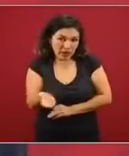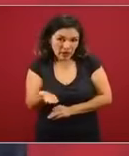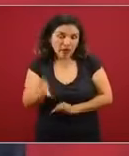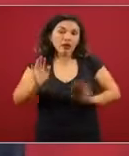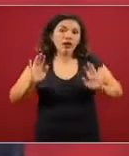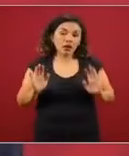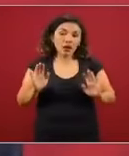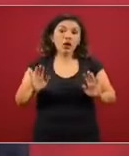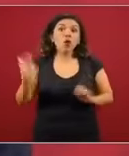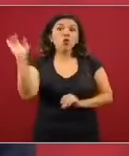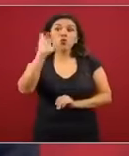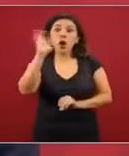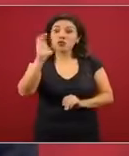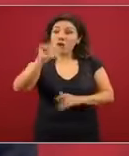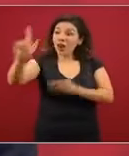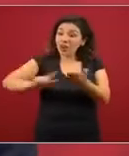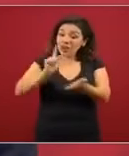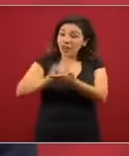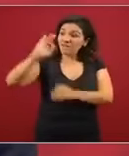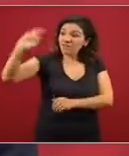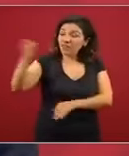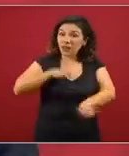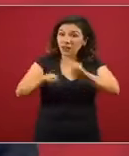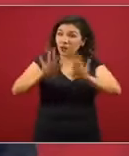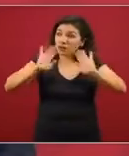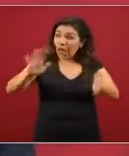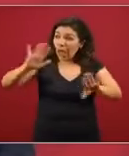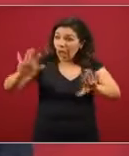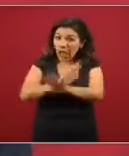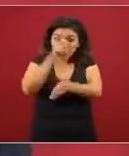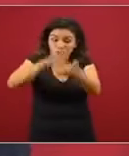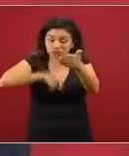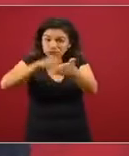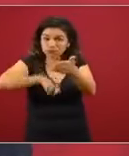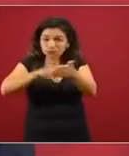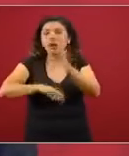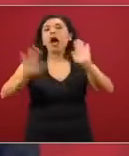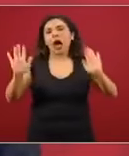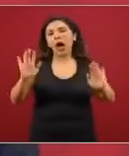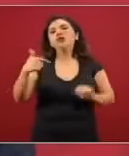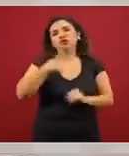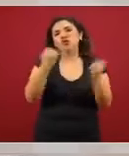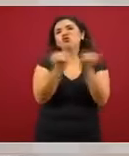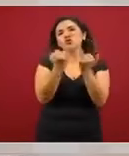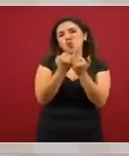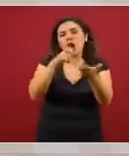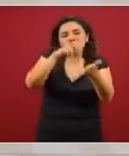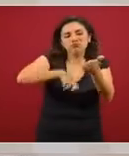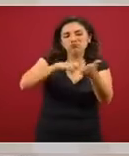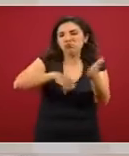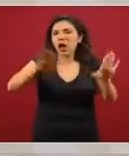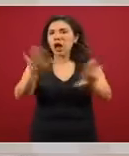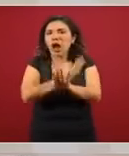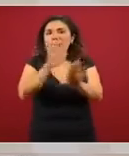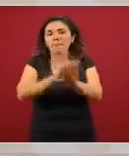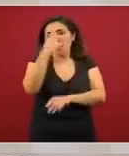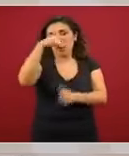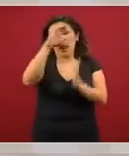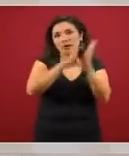Una vez que cambie la Ley Federal del Trabajo, nosotros tendríamos que hacer un ajuste en el calendario